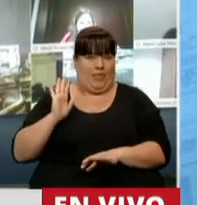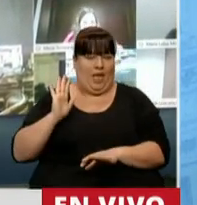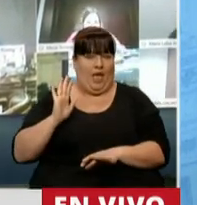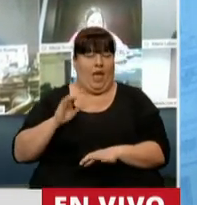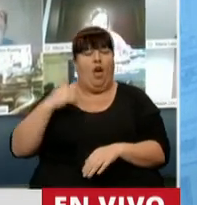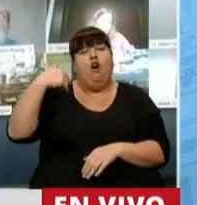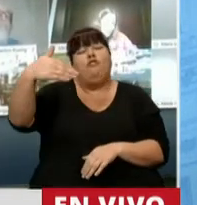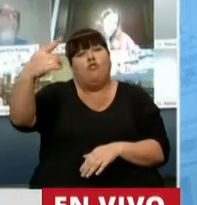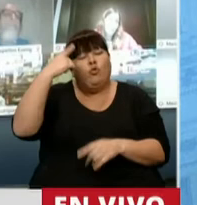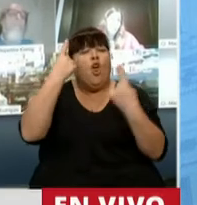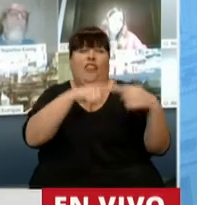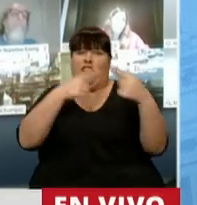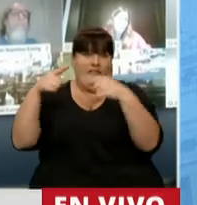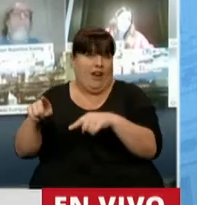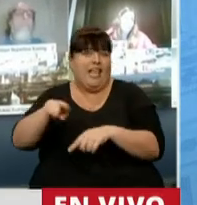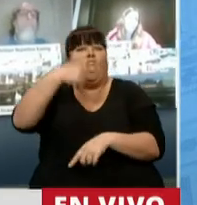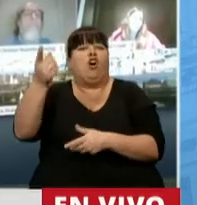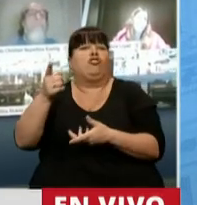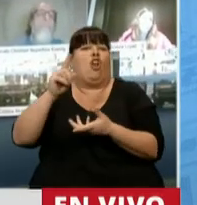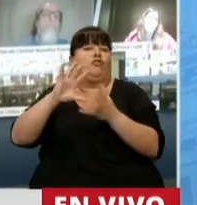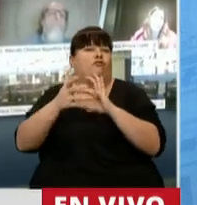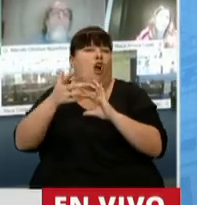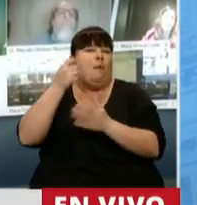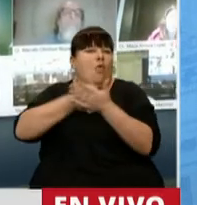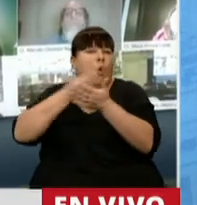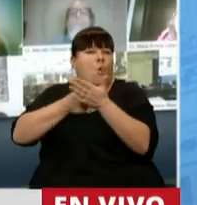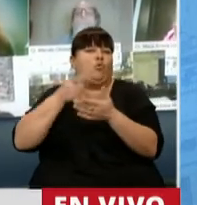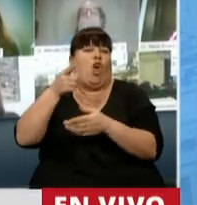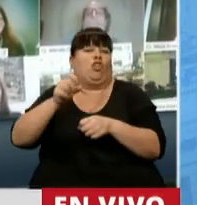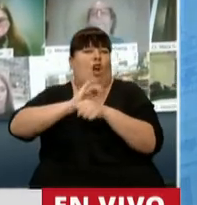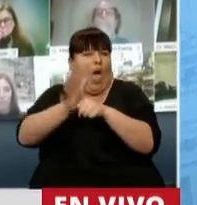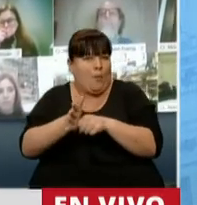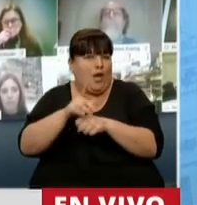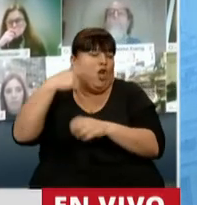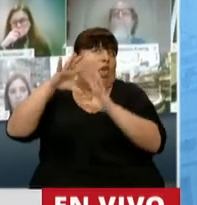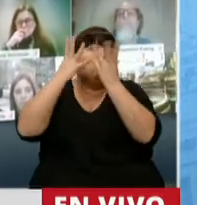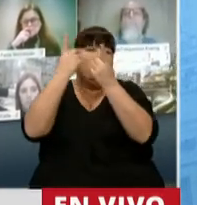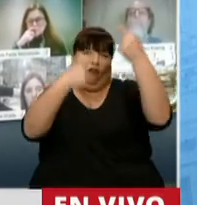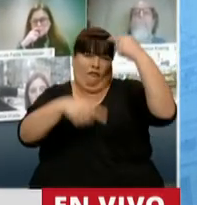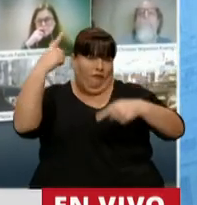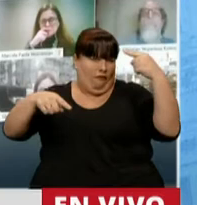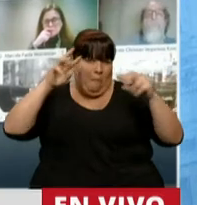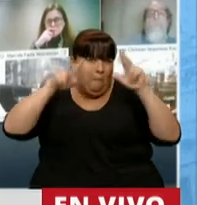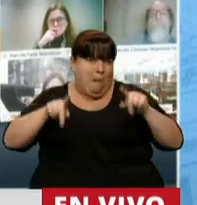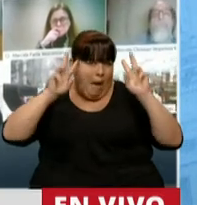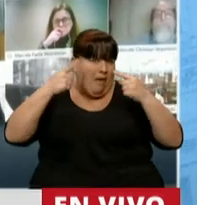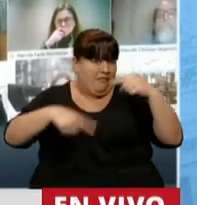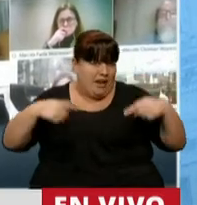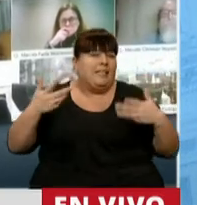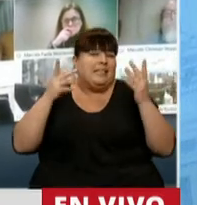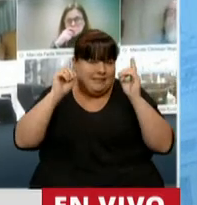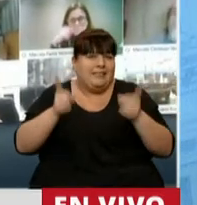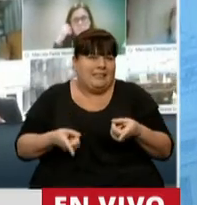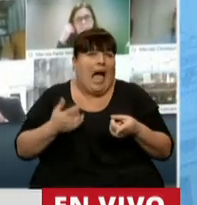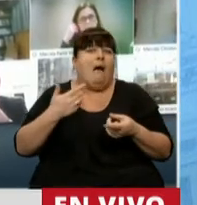Un norte tal vez que diferente a otros modelos de lucha contra la pandemia que se han tomado en el mundo y que por supuesto tiene